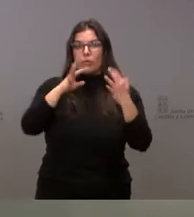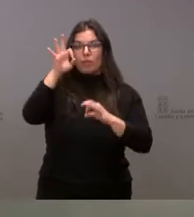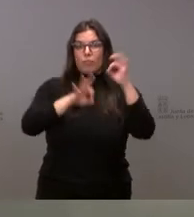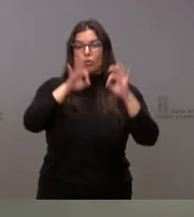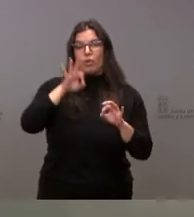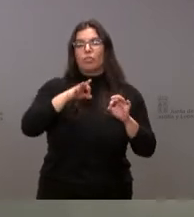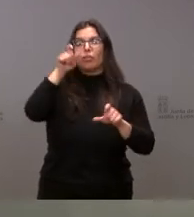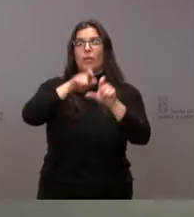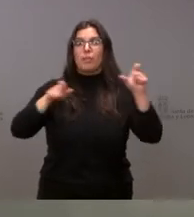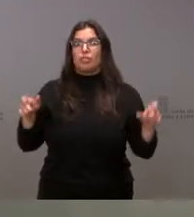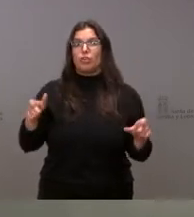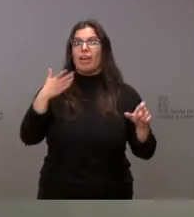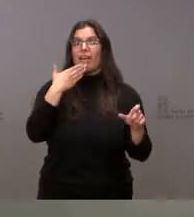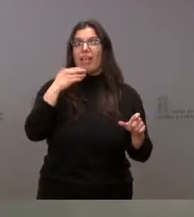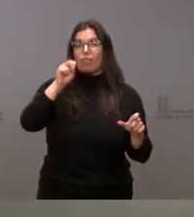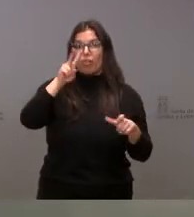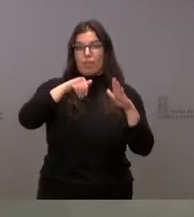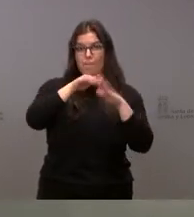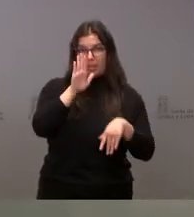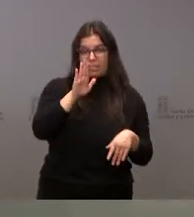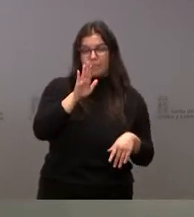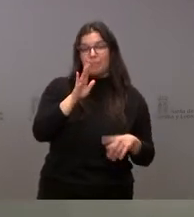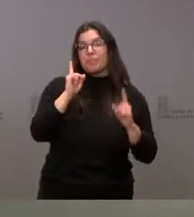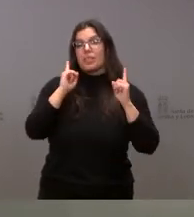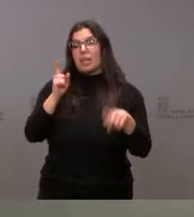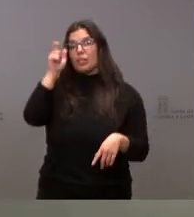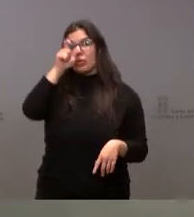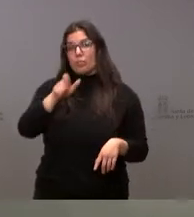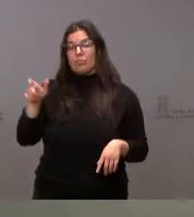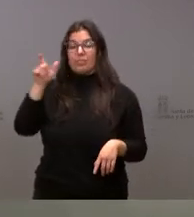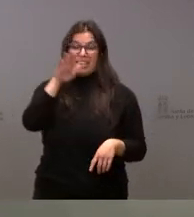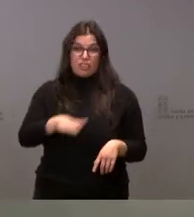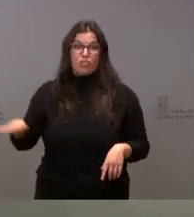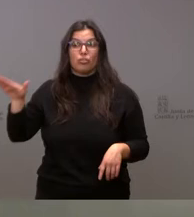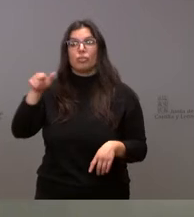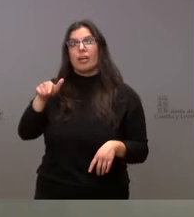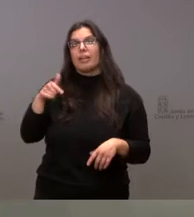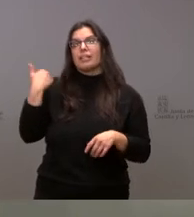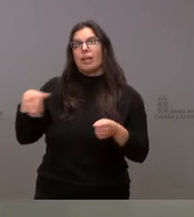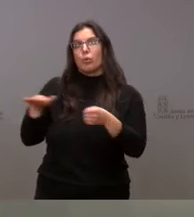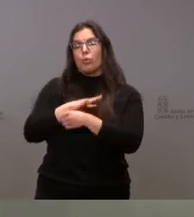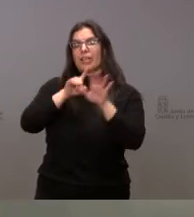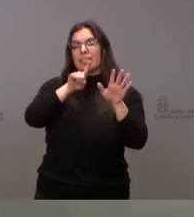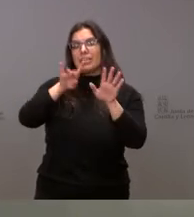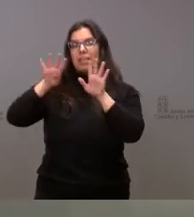la población mayor de 12 años y en el caso de la población infantil estamos en el 69